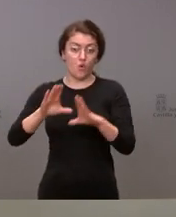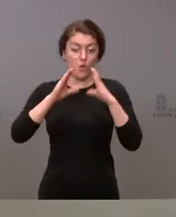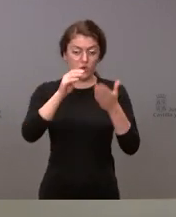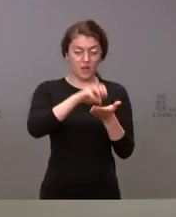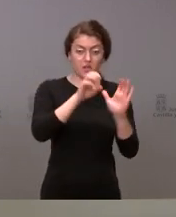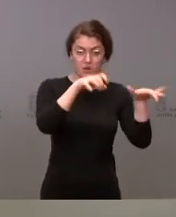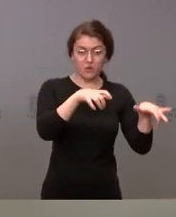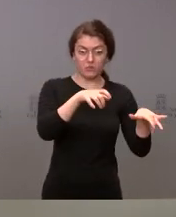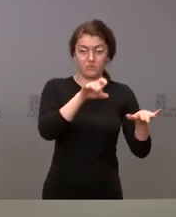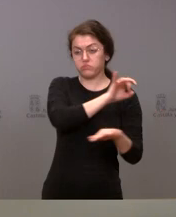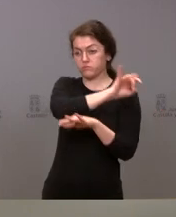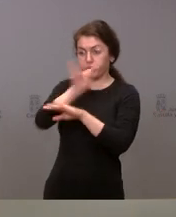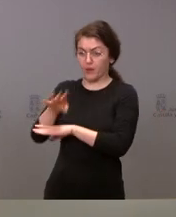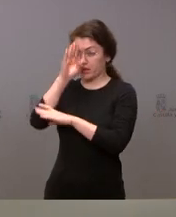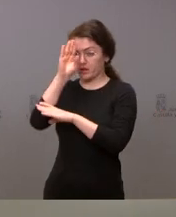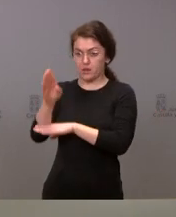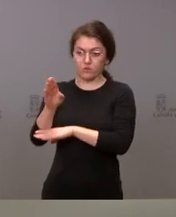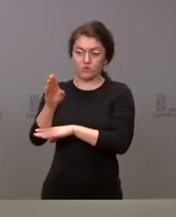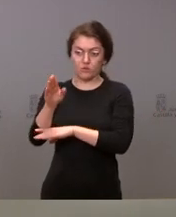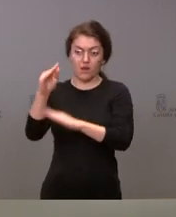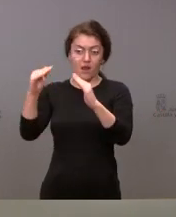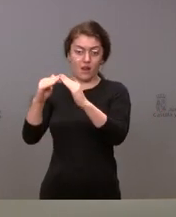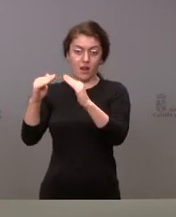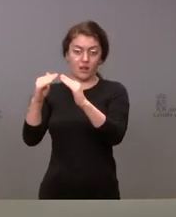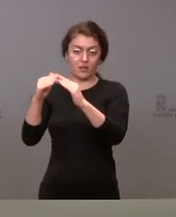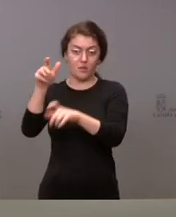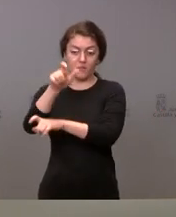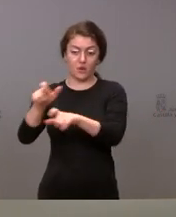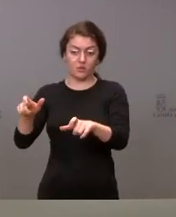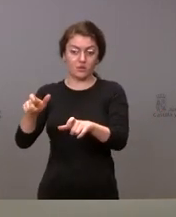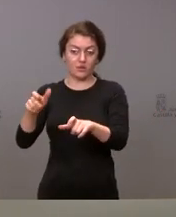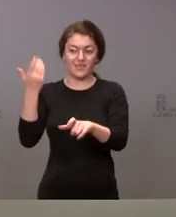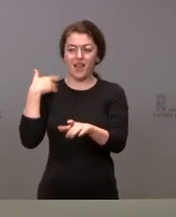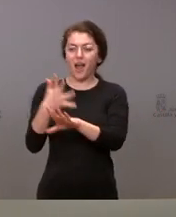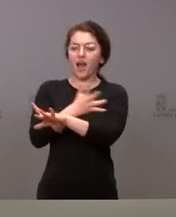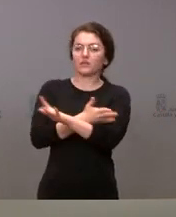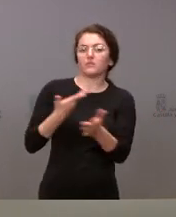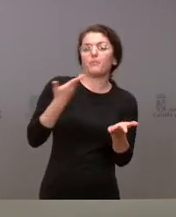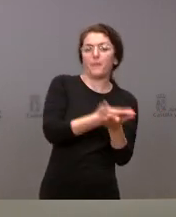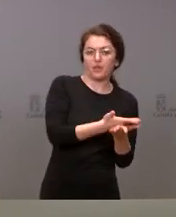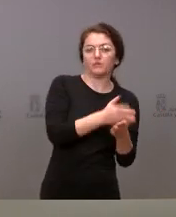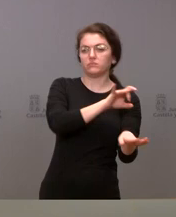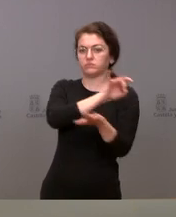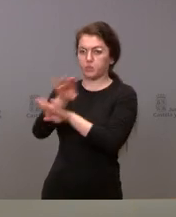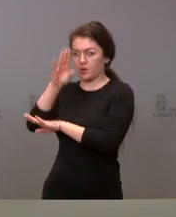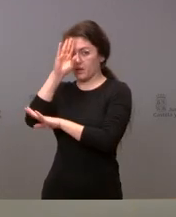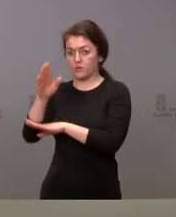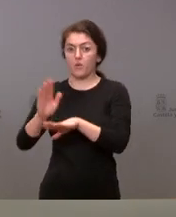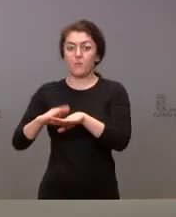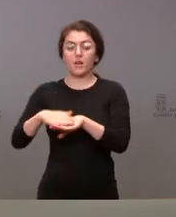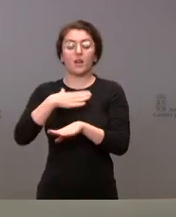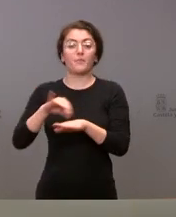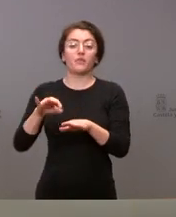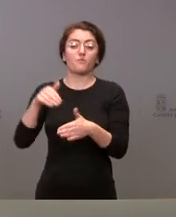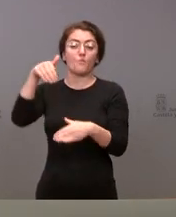voto lleguen directamente a los domicilios de las personas que así lo han solicitado y que así puedan preparar su